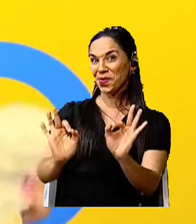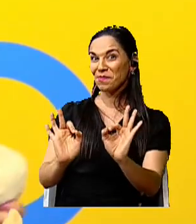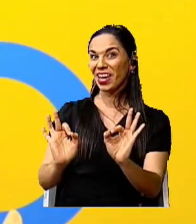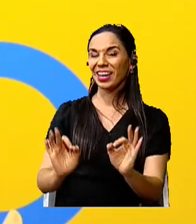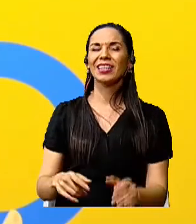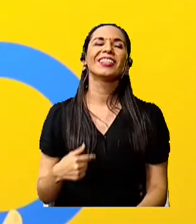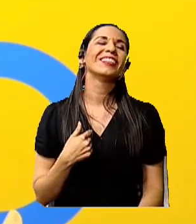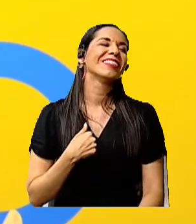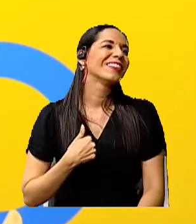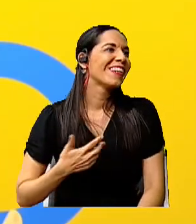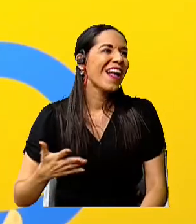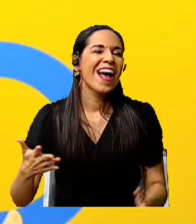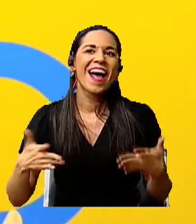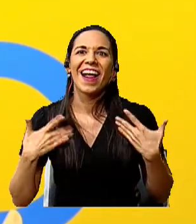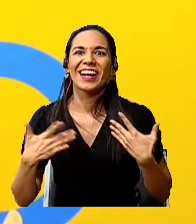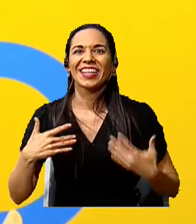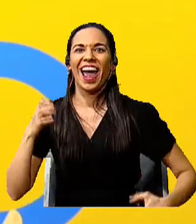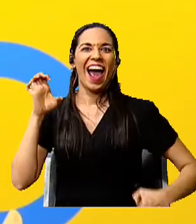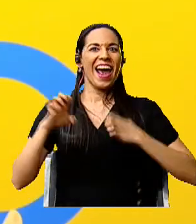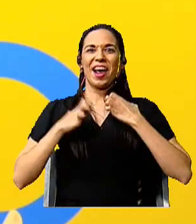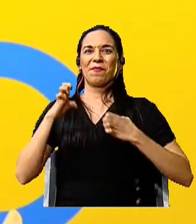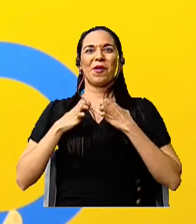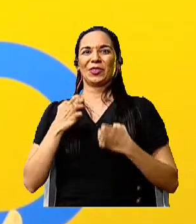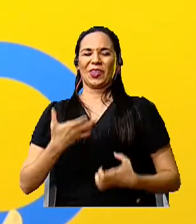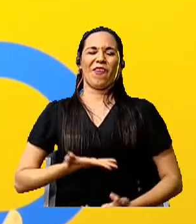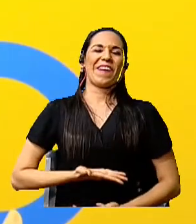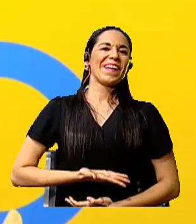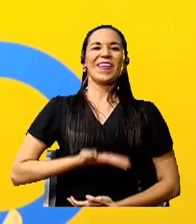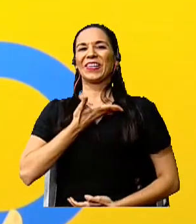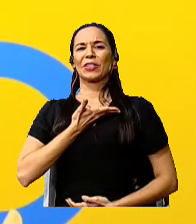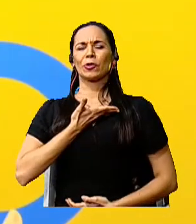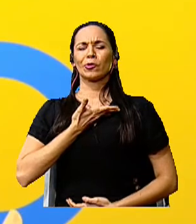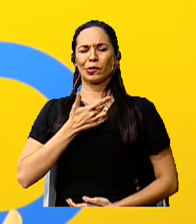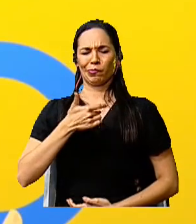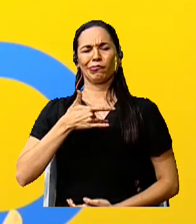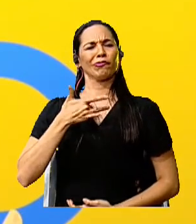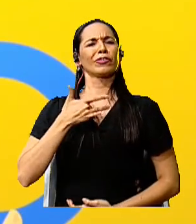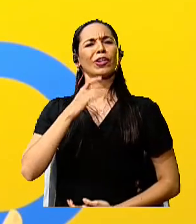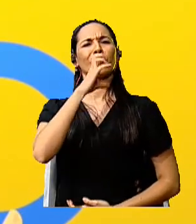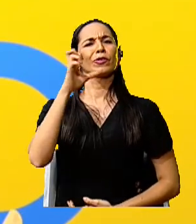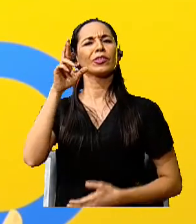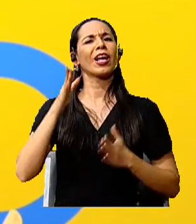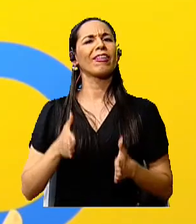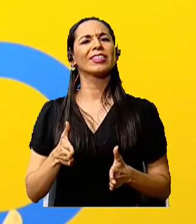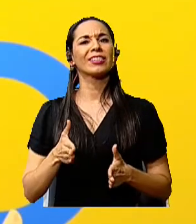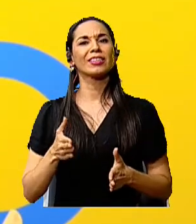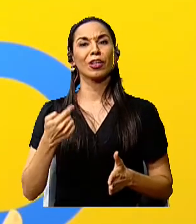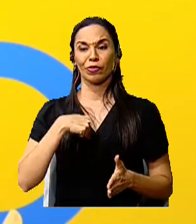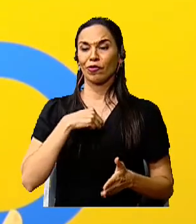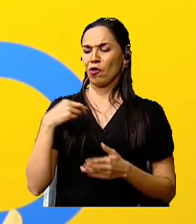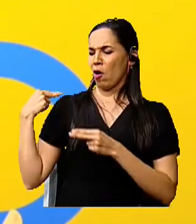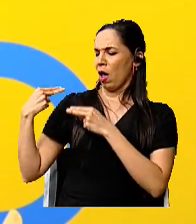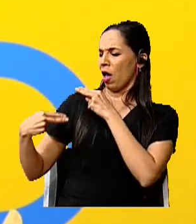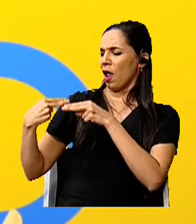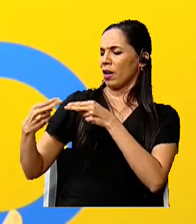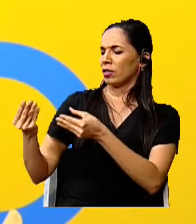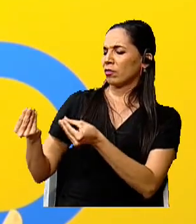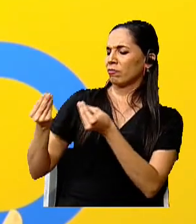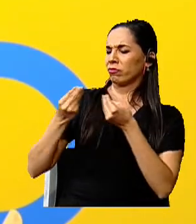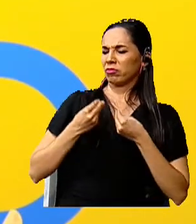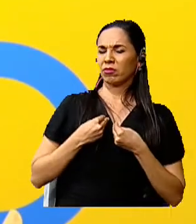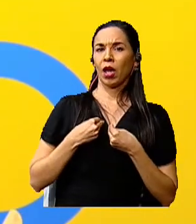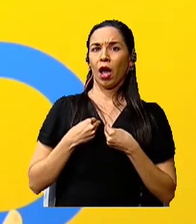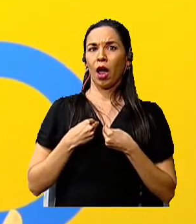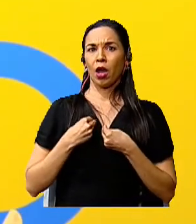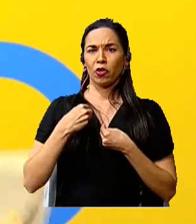¡Qué alegría, qué emoción, qué orgullo es sentirnos costarricenses! Ese es el legado que nosotros nunca debemos